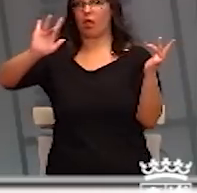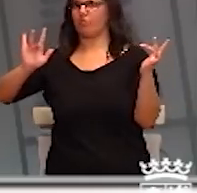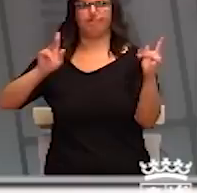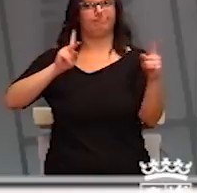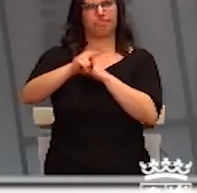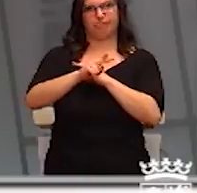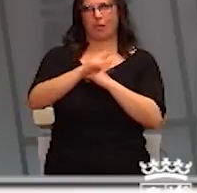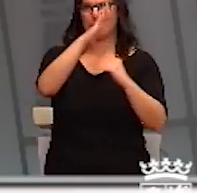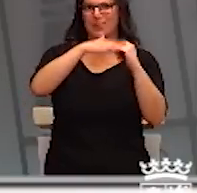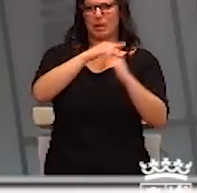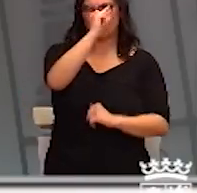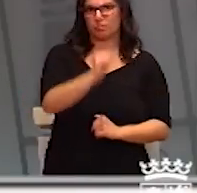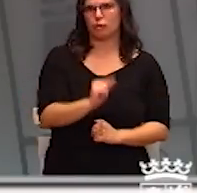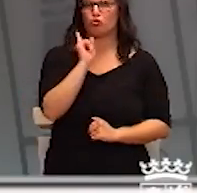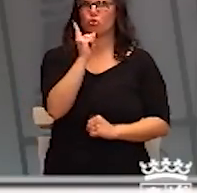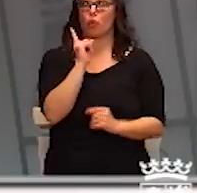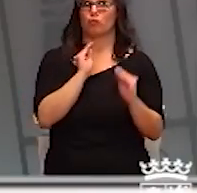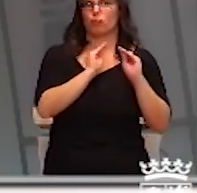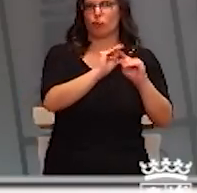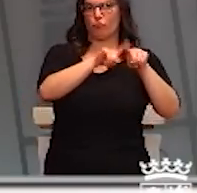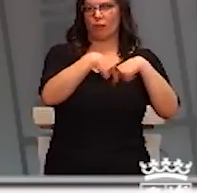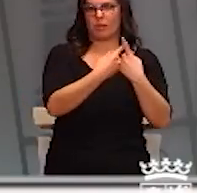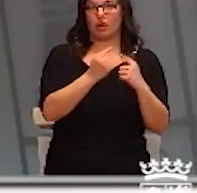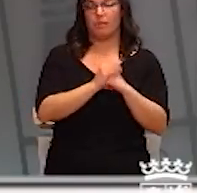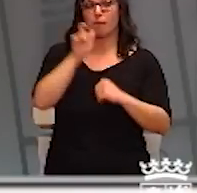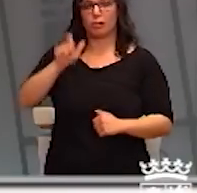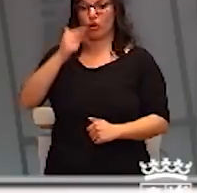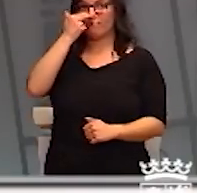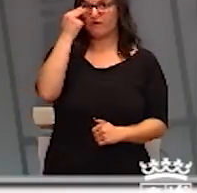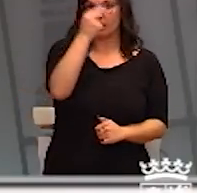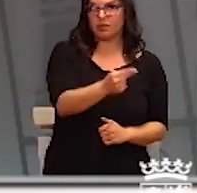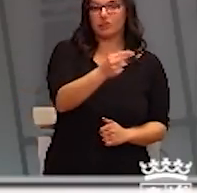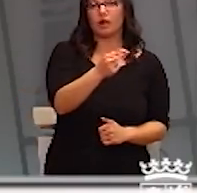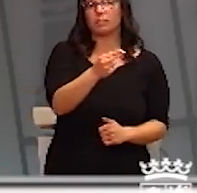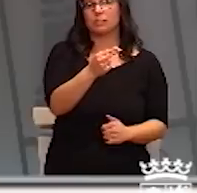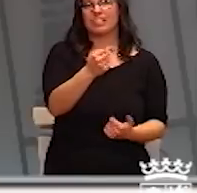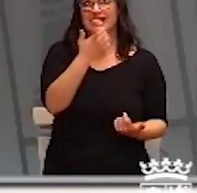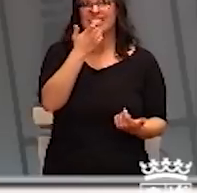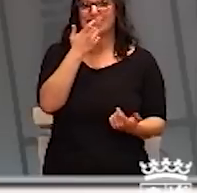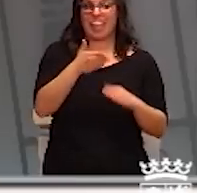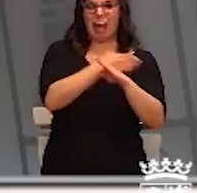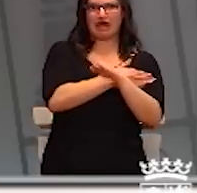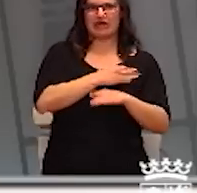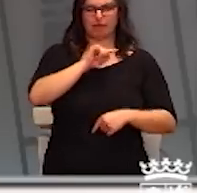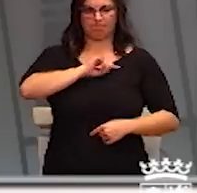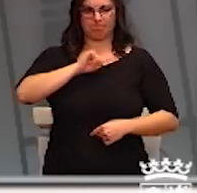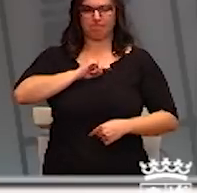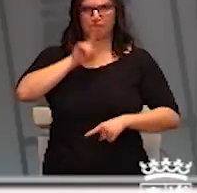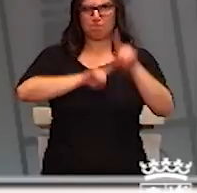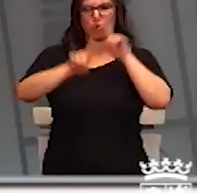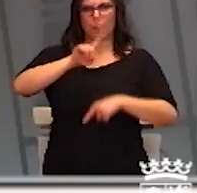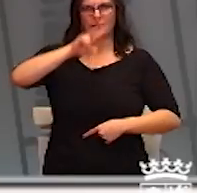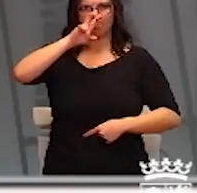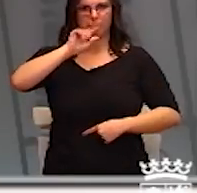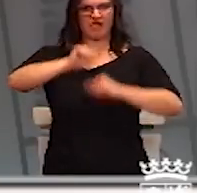usuarios del centro. Los visitantes, en ningún caso, deberán acudir a estos centros si presentan síntomas de infección respiratoria.